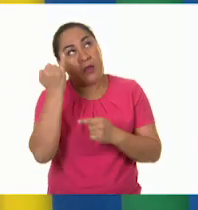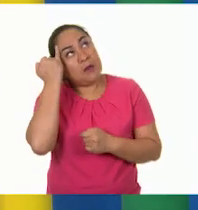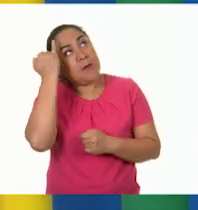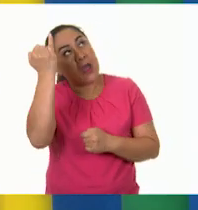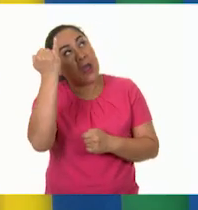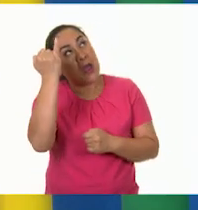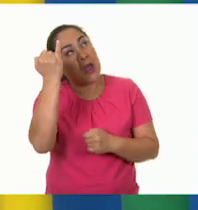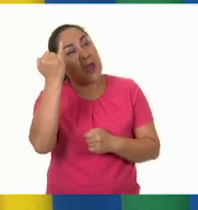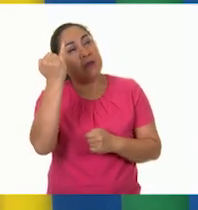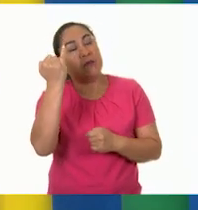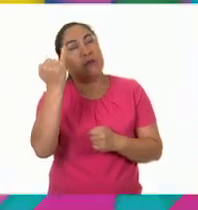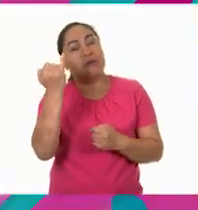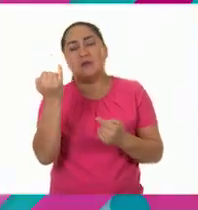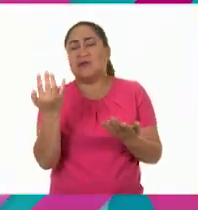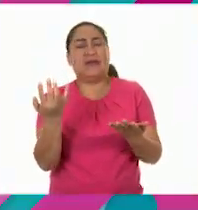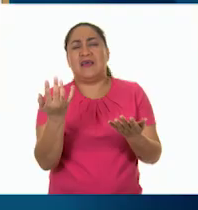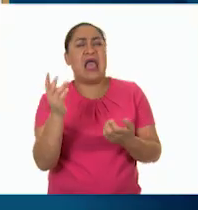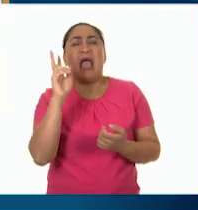A ver.